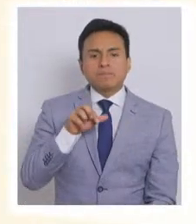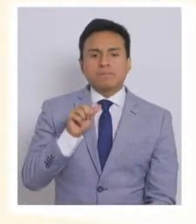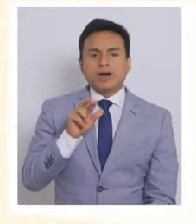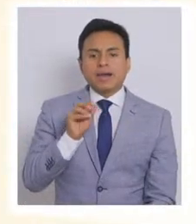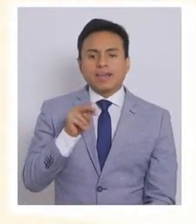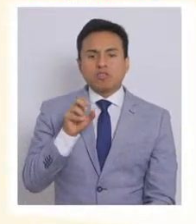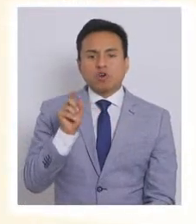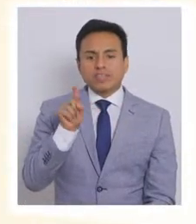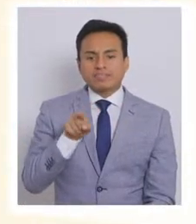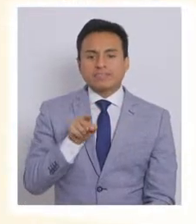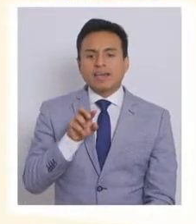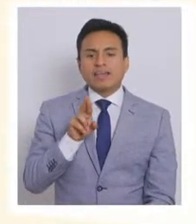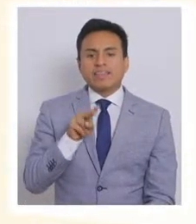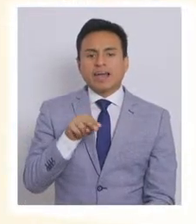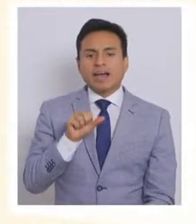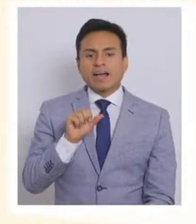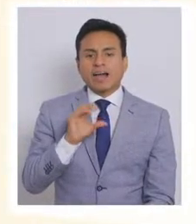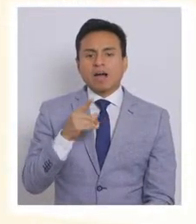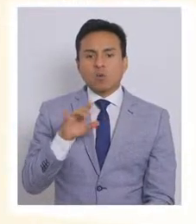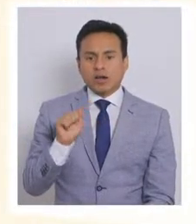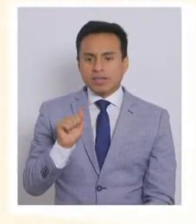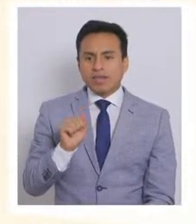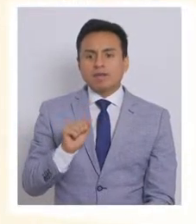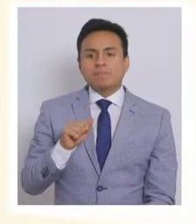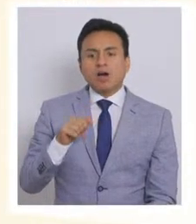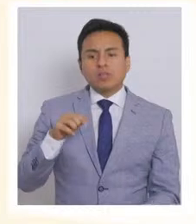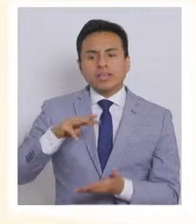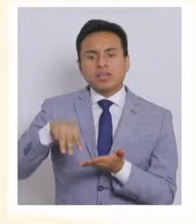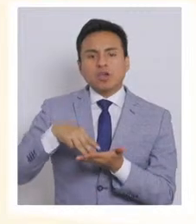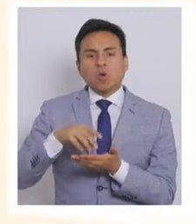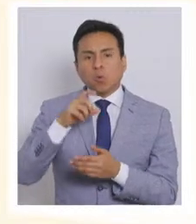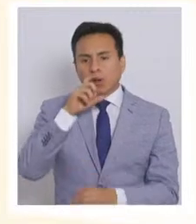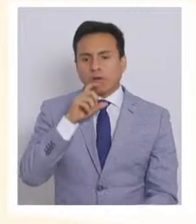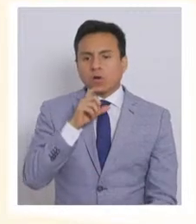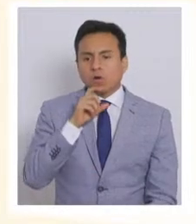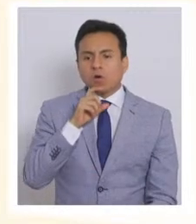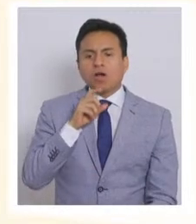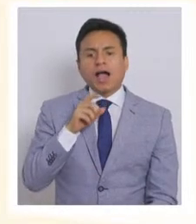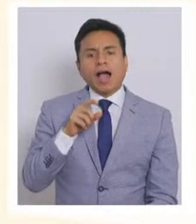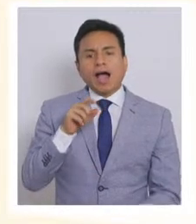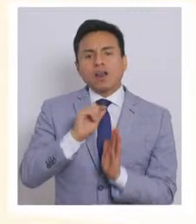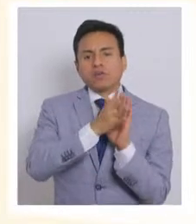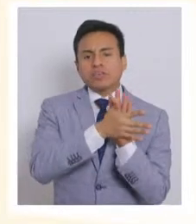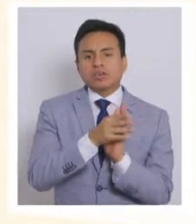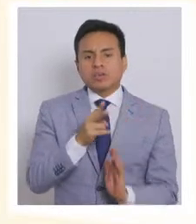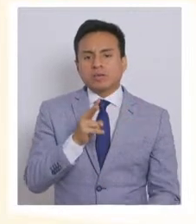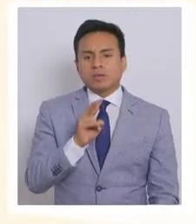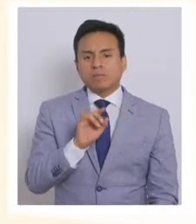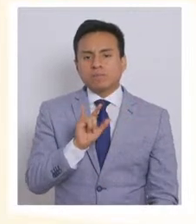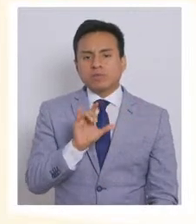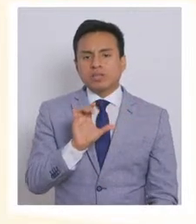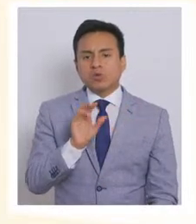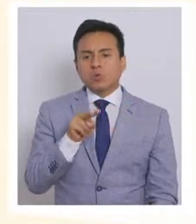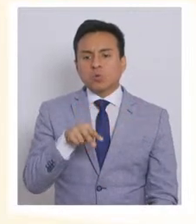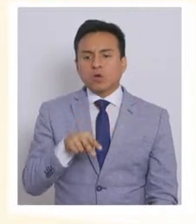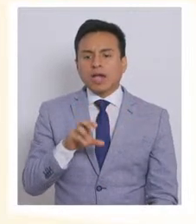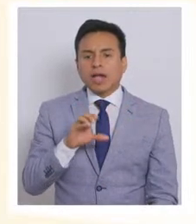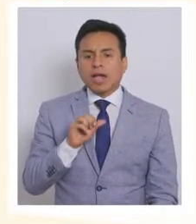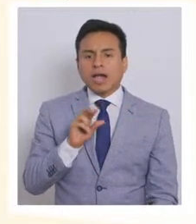y Nancagua. En la región de Maule, Curicó. En la región de Araucanía, Bilcún y Caragüe.